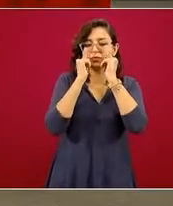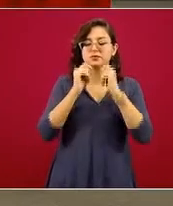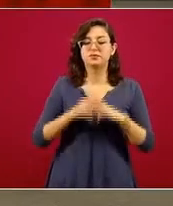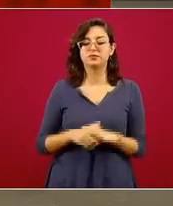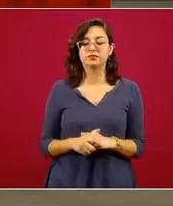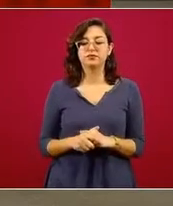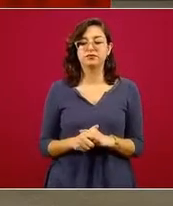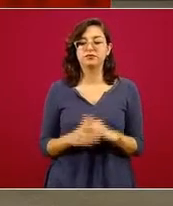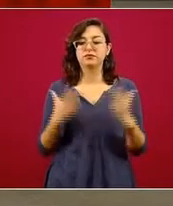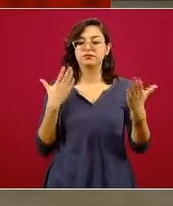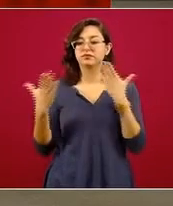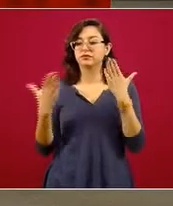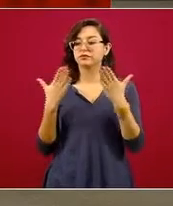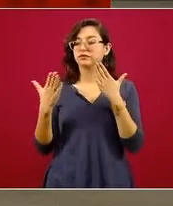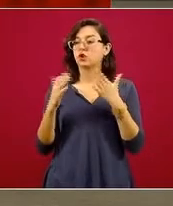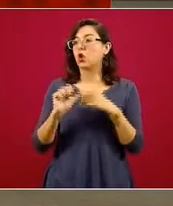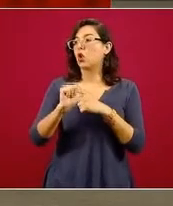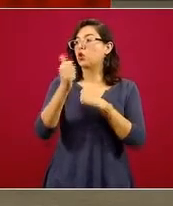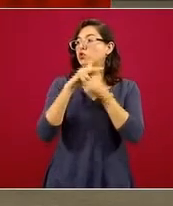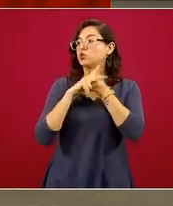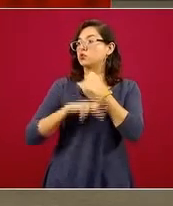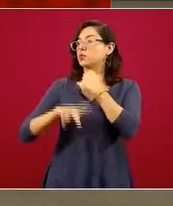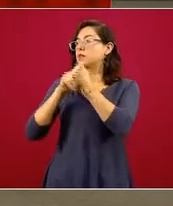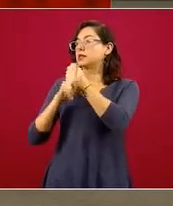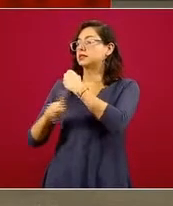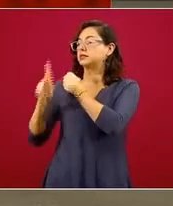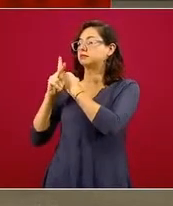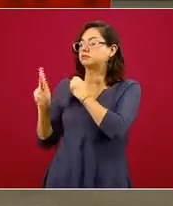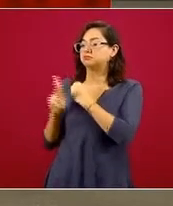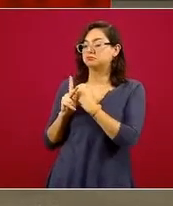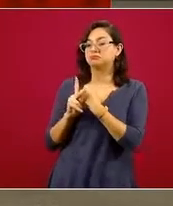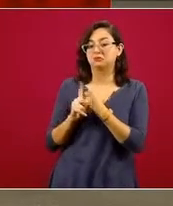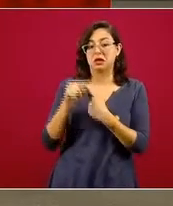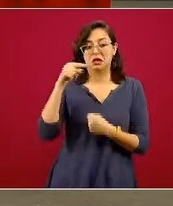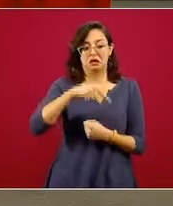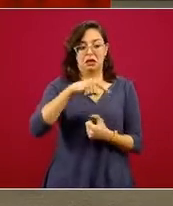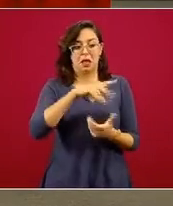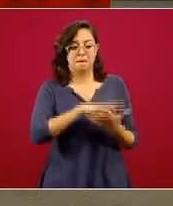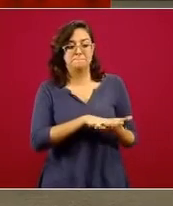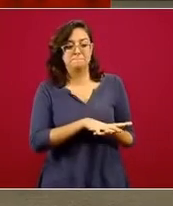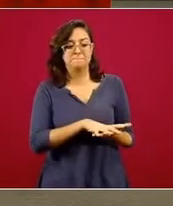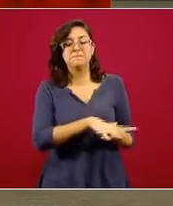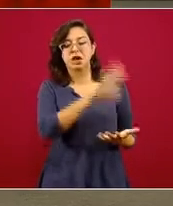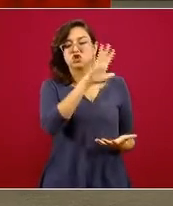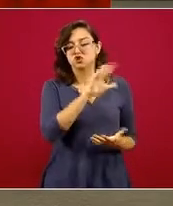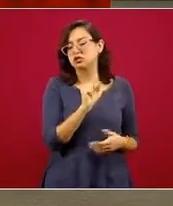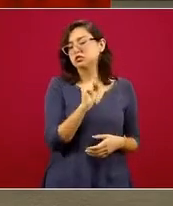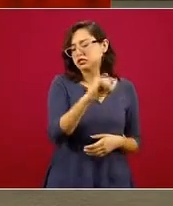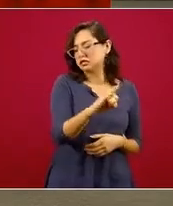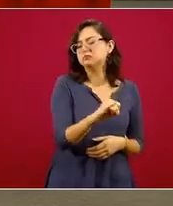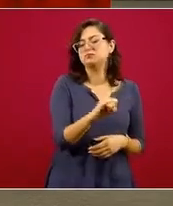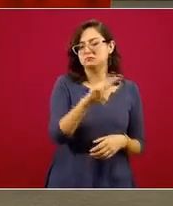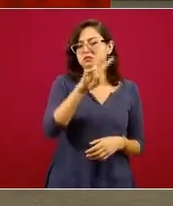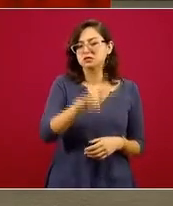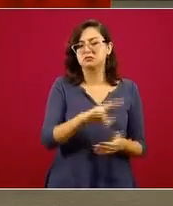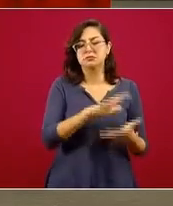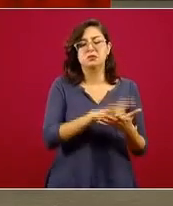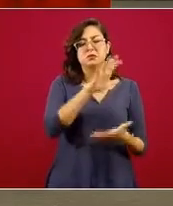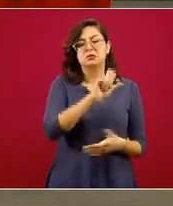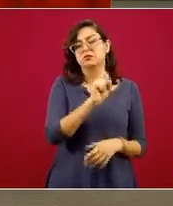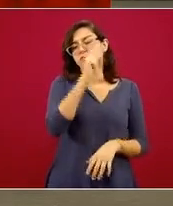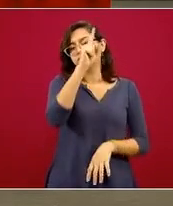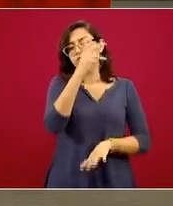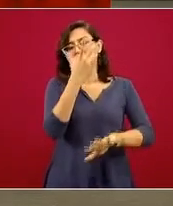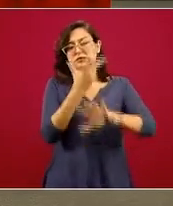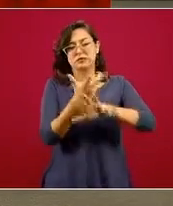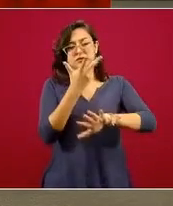Comparado con el porcentaje de positividad de varios otros países es un porcentaje más alto, definitivamente es más alto. Estados Unidos